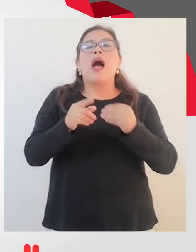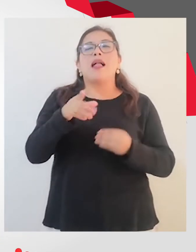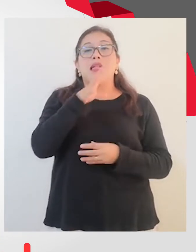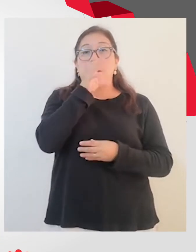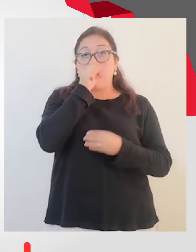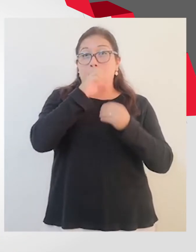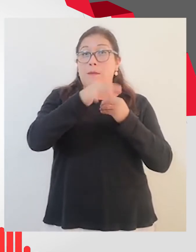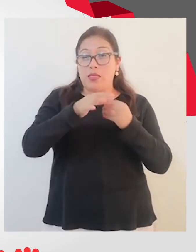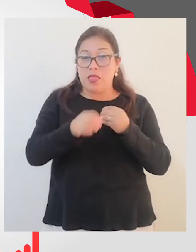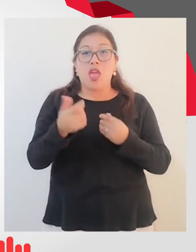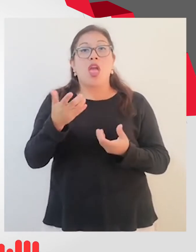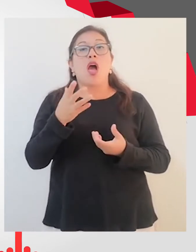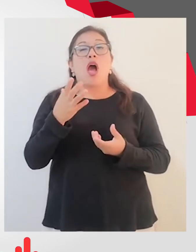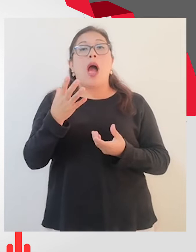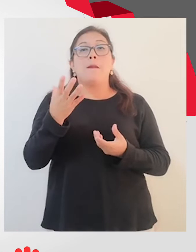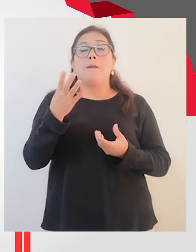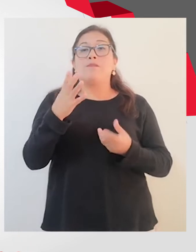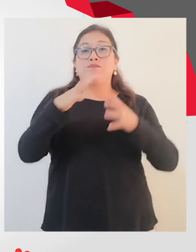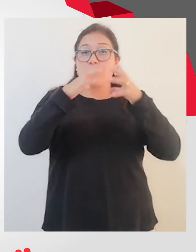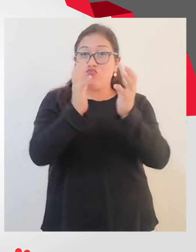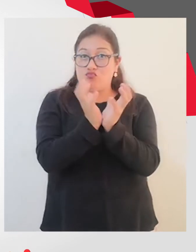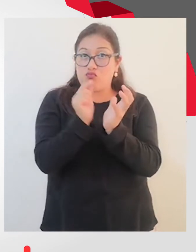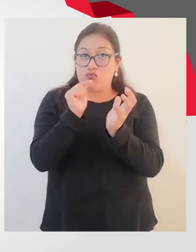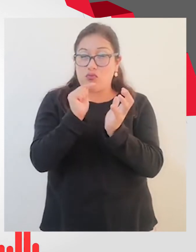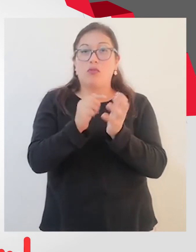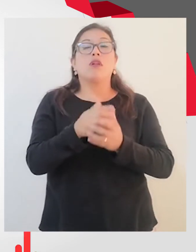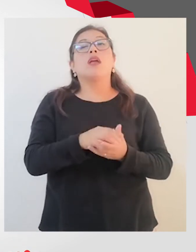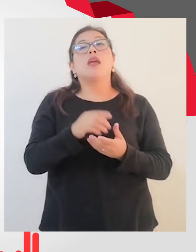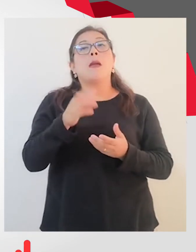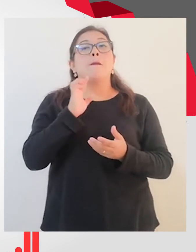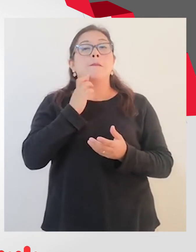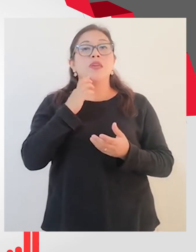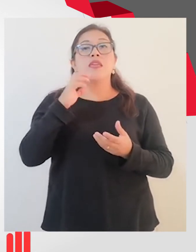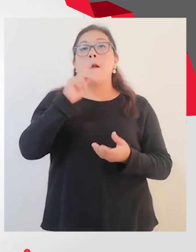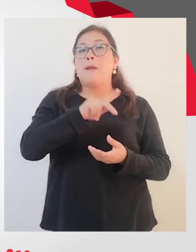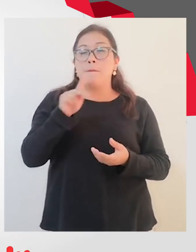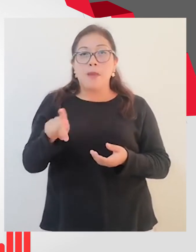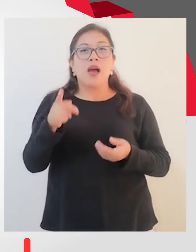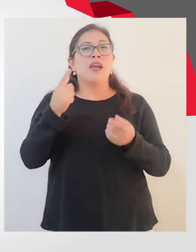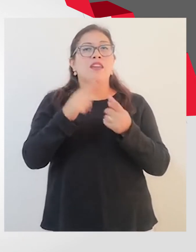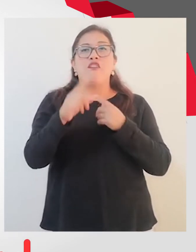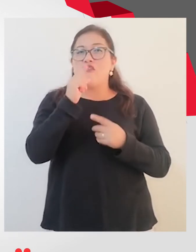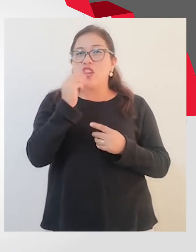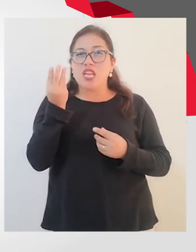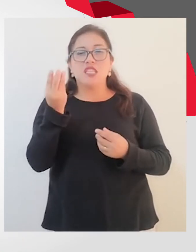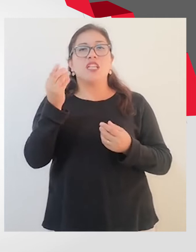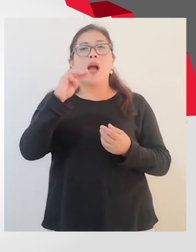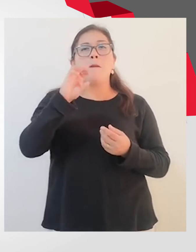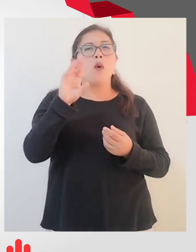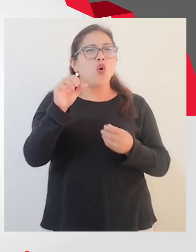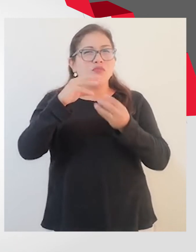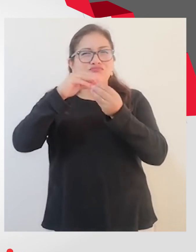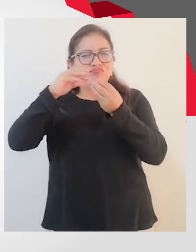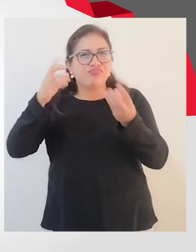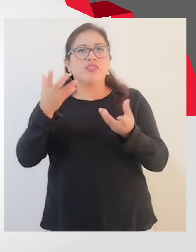también podemos encontrarlo en el melón, en el kiwi, en el mango, papaya, piña, todos los que son frutos rojos, presas, frambuesas,